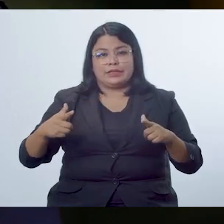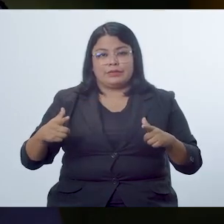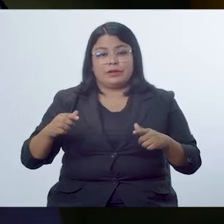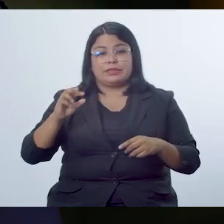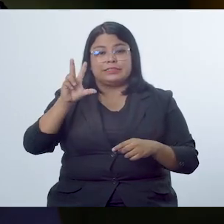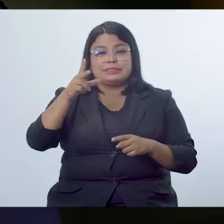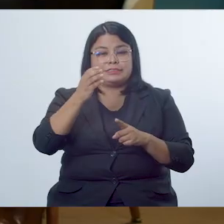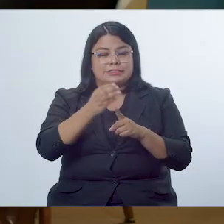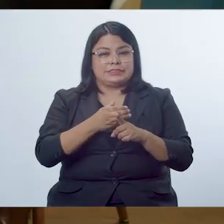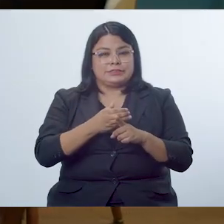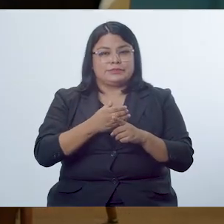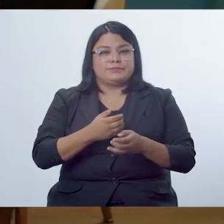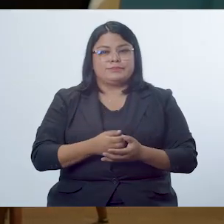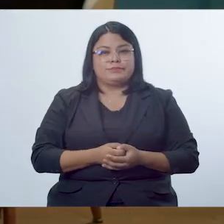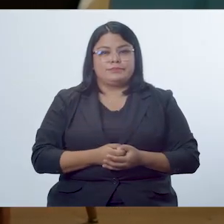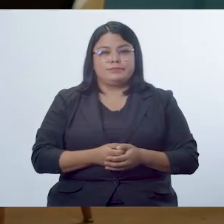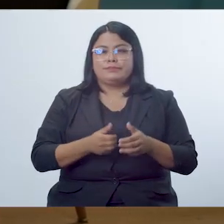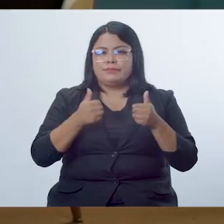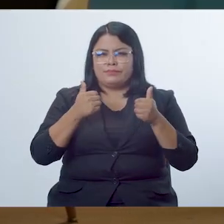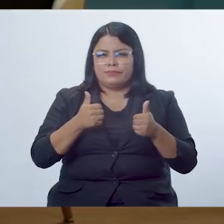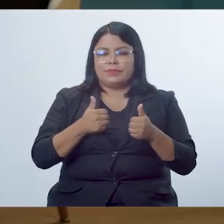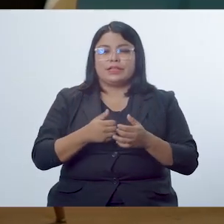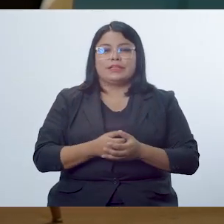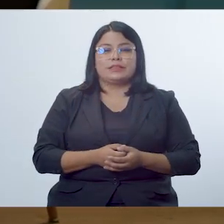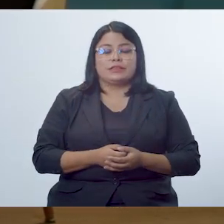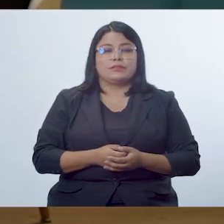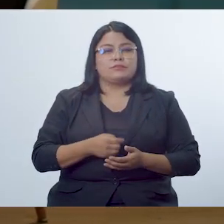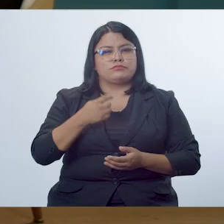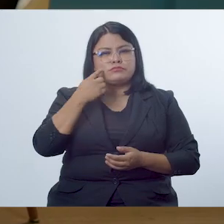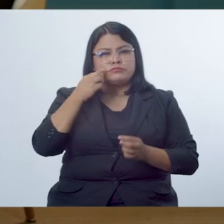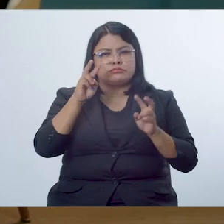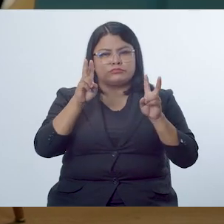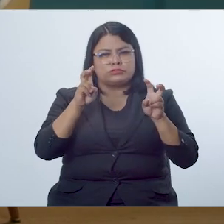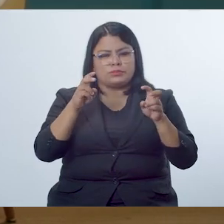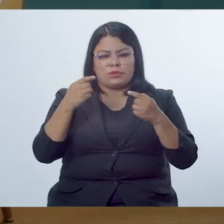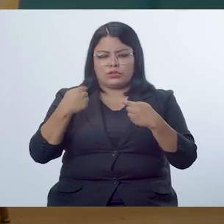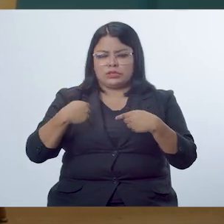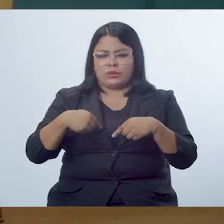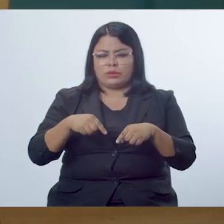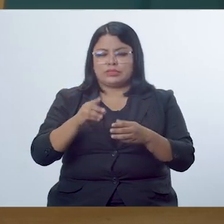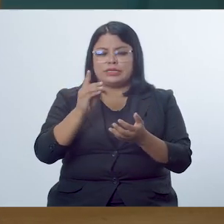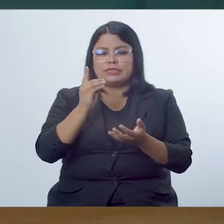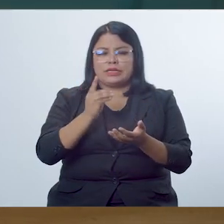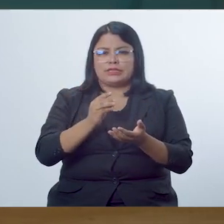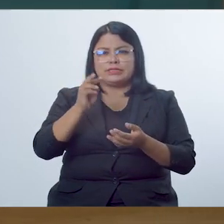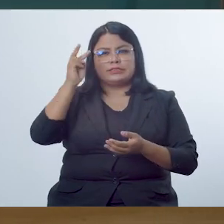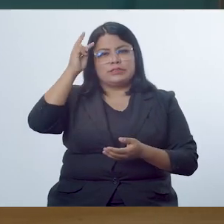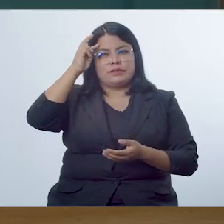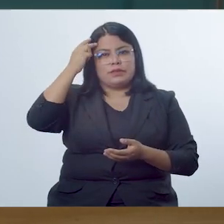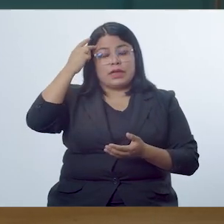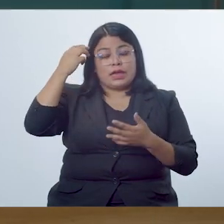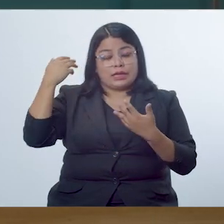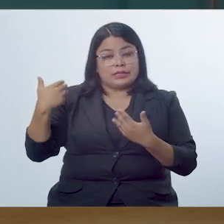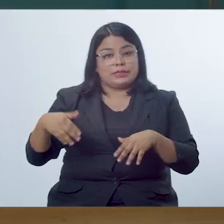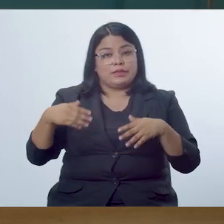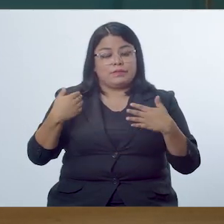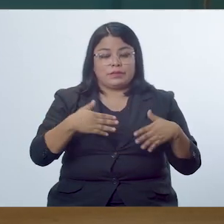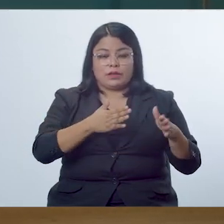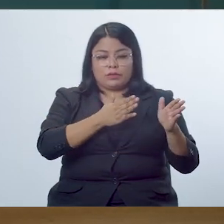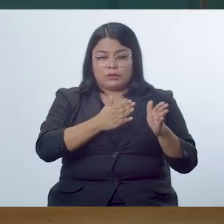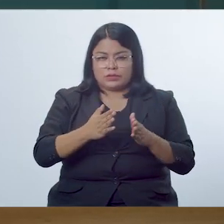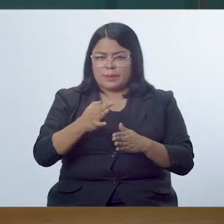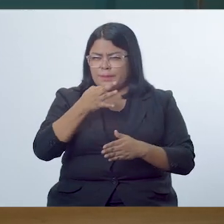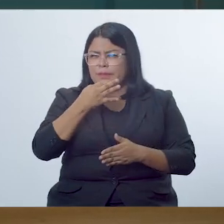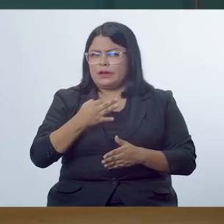en tercer ciclo. Muy bien Francisco, cuando hablamos de una secuencia didáctica nos referimos a una serie de actividades ordenadas,